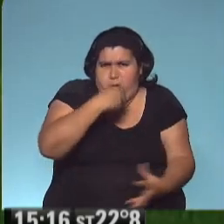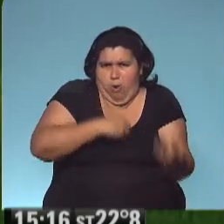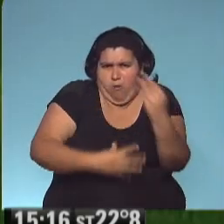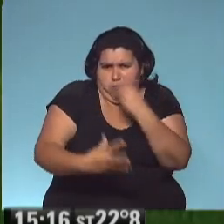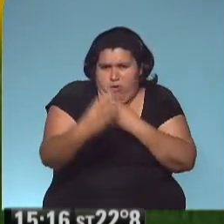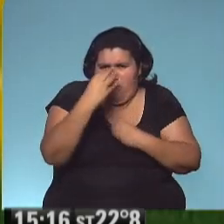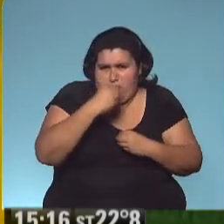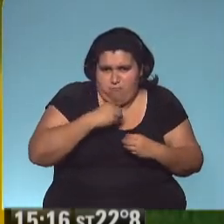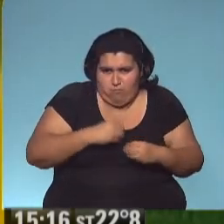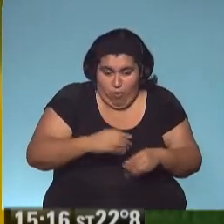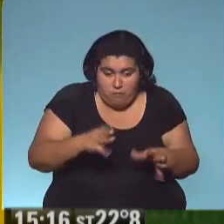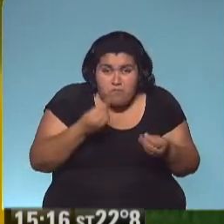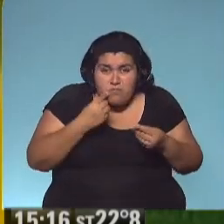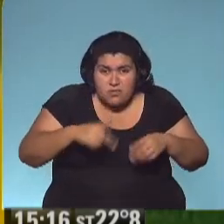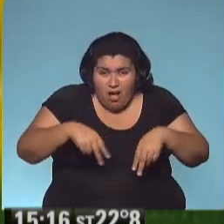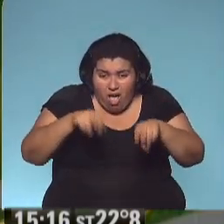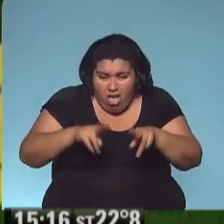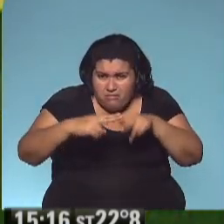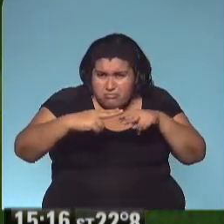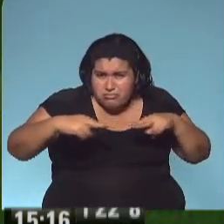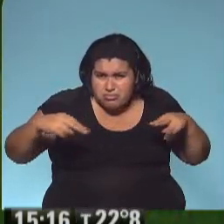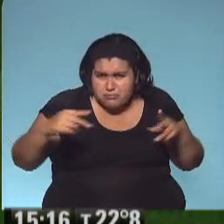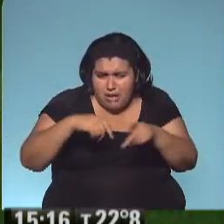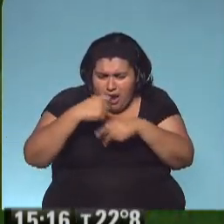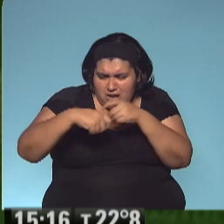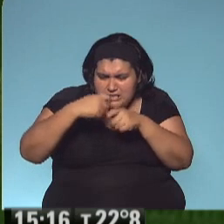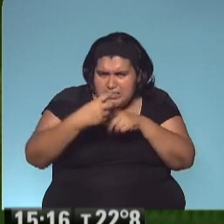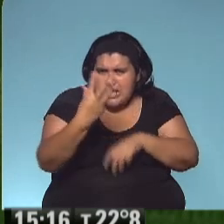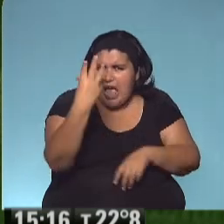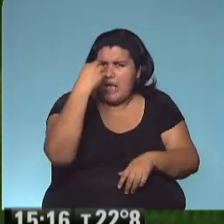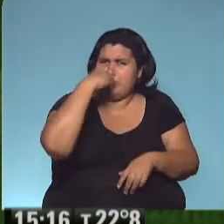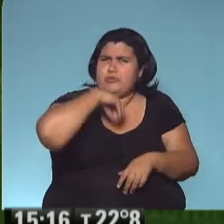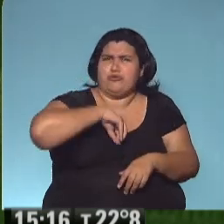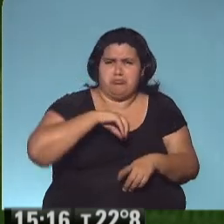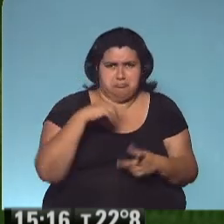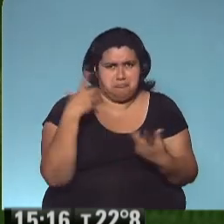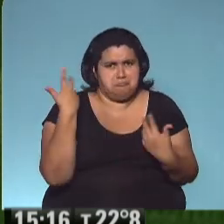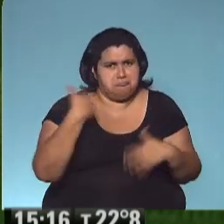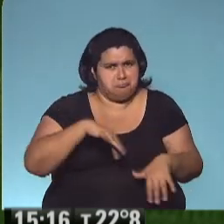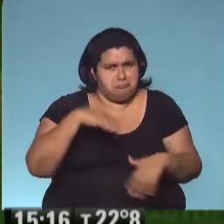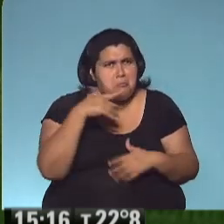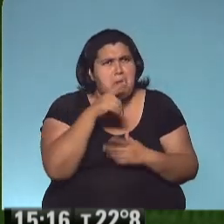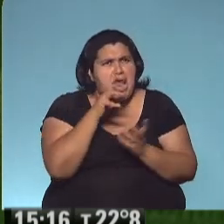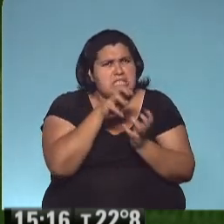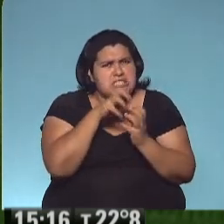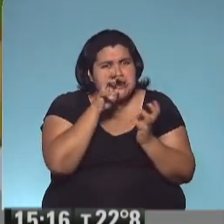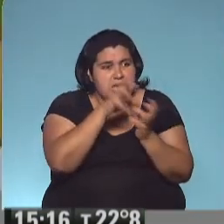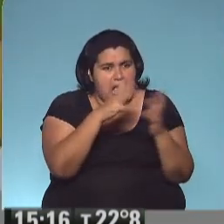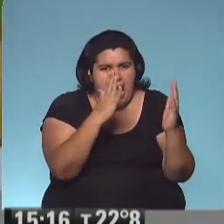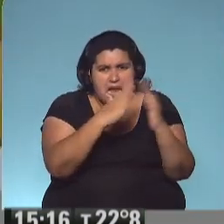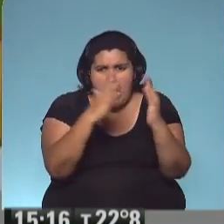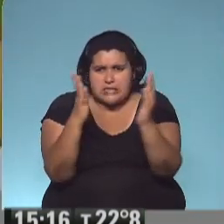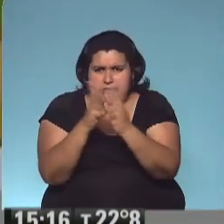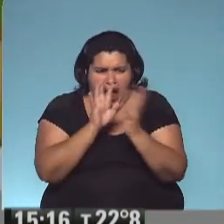Enroscaba las vías en un dedo. Y después las sorbía como si fueran tallarines. Masticaba las casas como si fueran turrón.